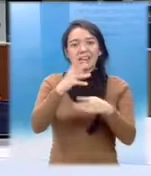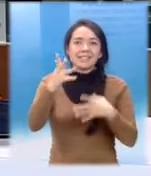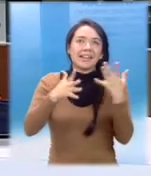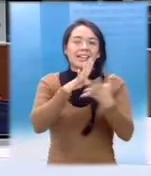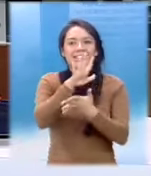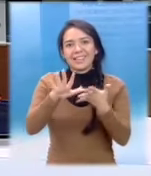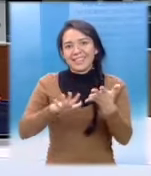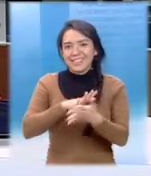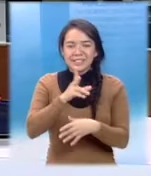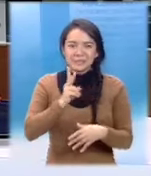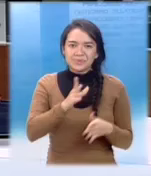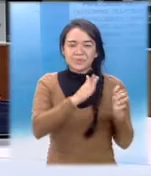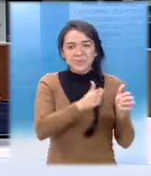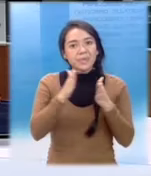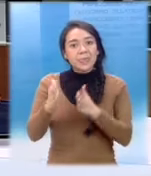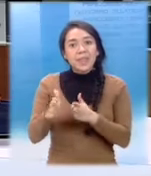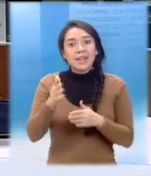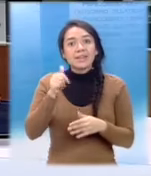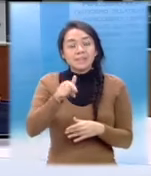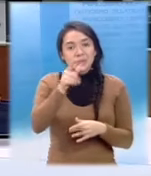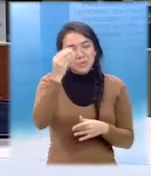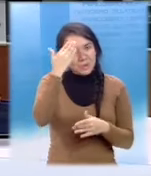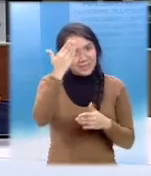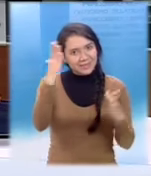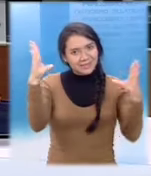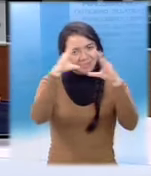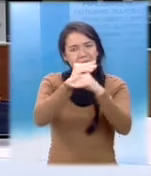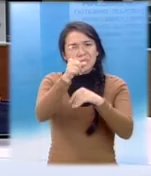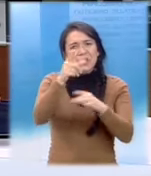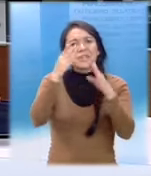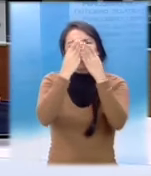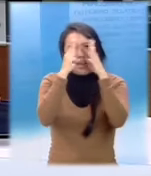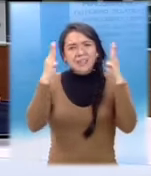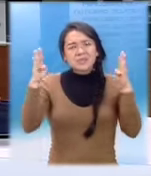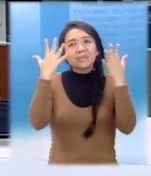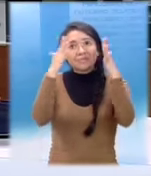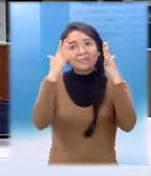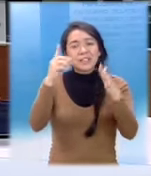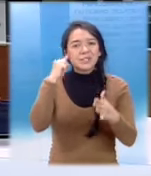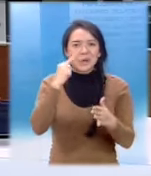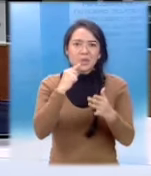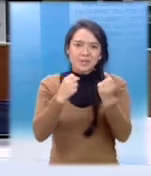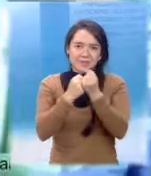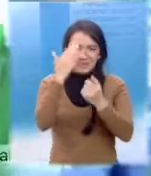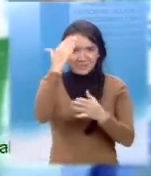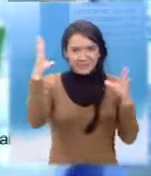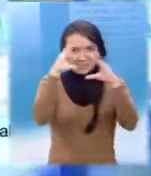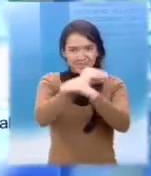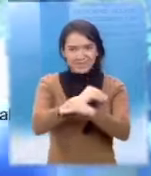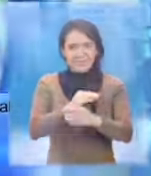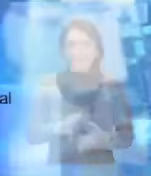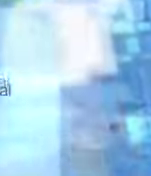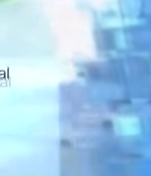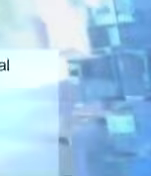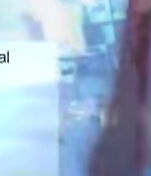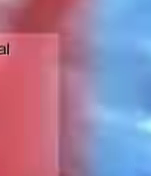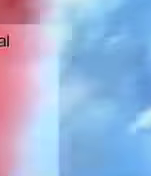Gracias por su sintonía Y le deseamos una feliz noche Como siempre lo esperamos mañana a la una de la tarde ¡Sale!